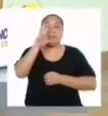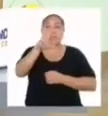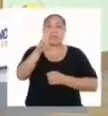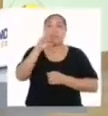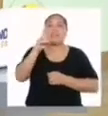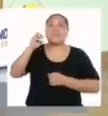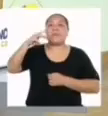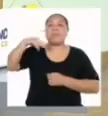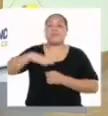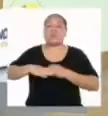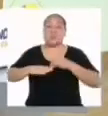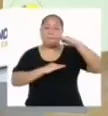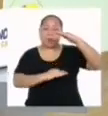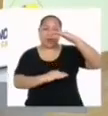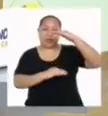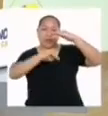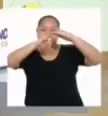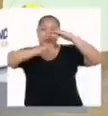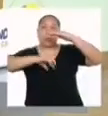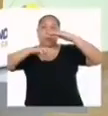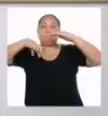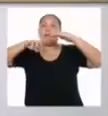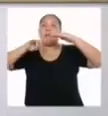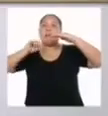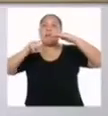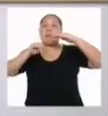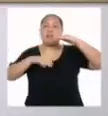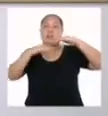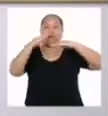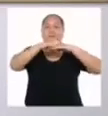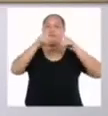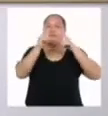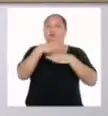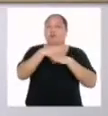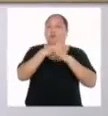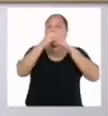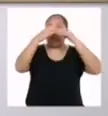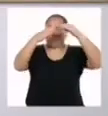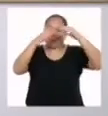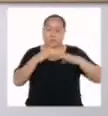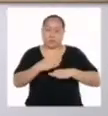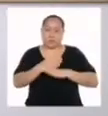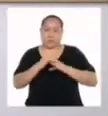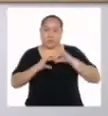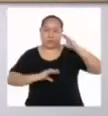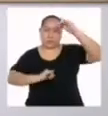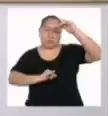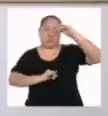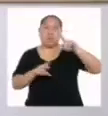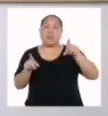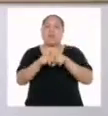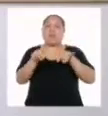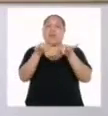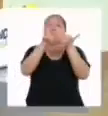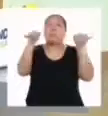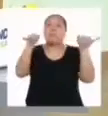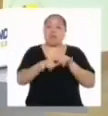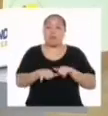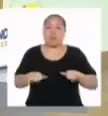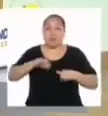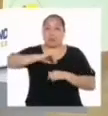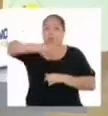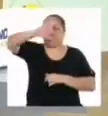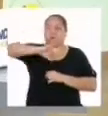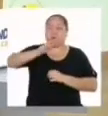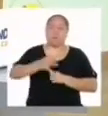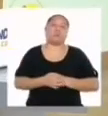paralelas entre sí y tienen la misma forma y medidas. Podrías comprobar eso con tu caja y la regla. ¿Quieres intentarlo?